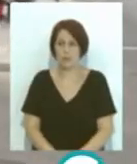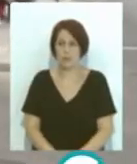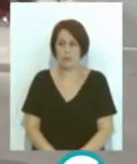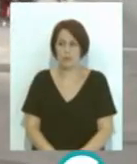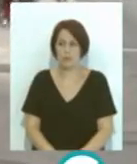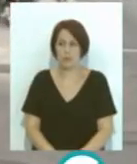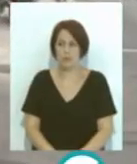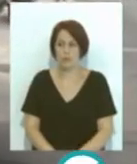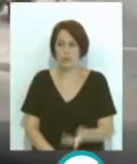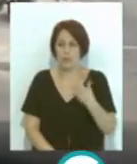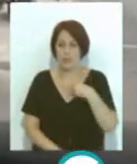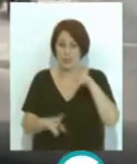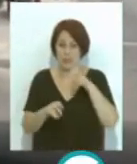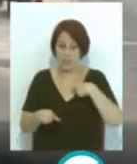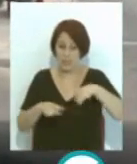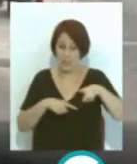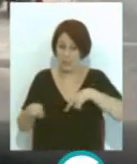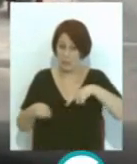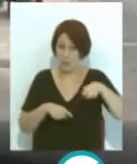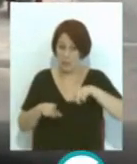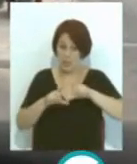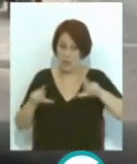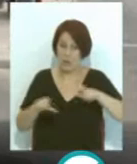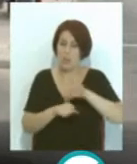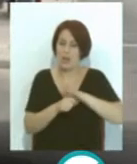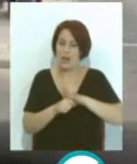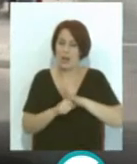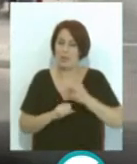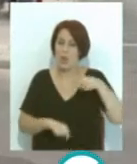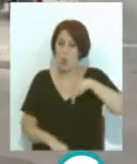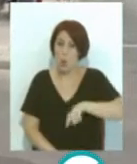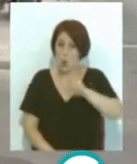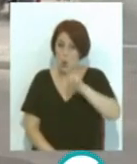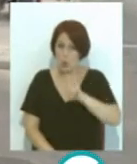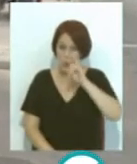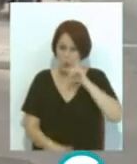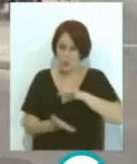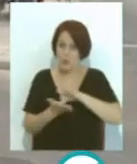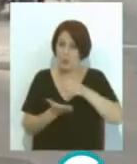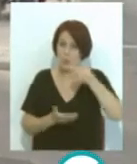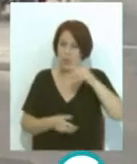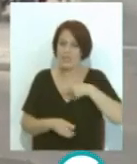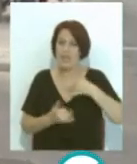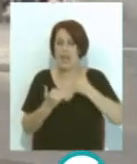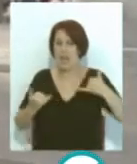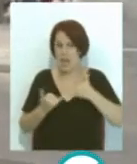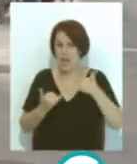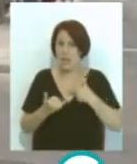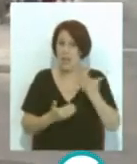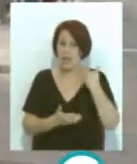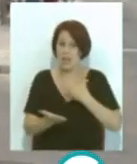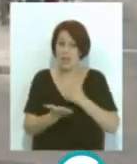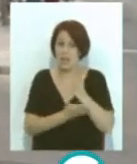El consorcio de transporte se incrementa desde este martes 1 de junio sus servicios, recupera líneas que habían sido interrumpidas